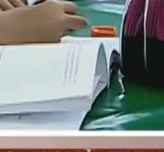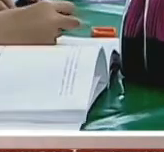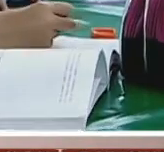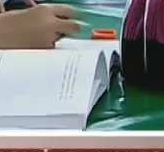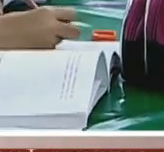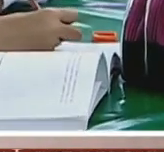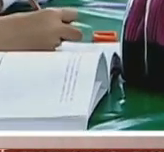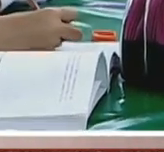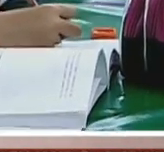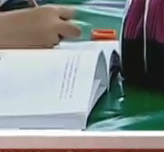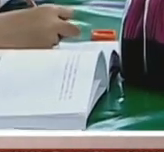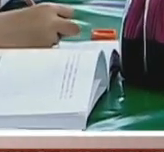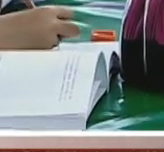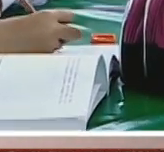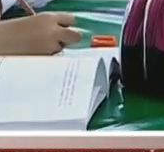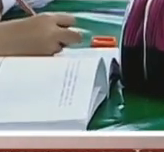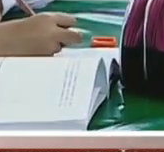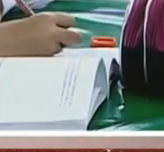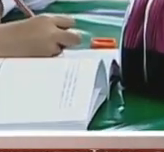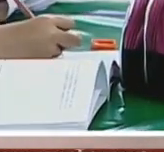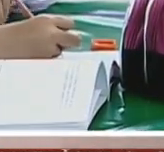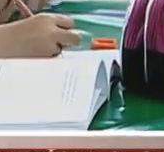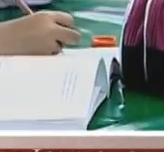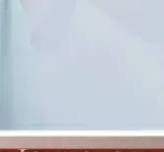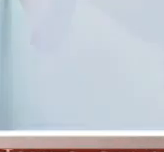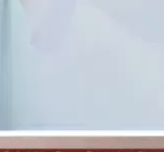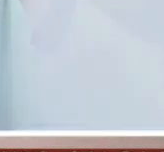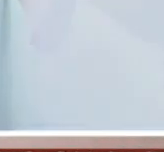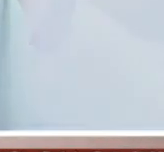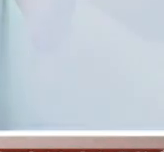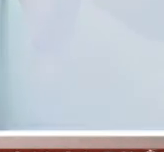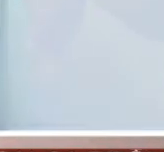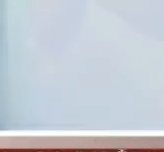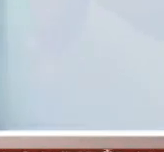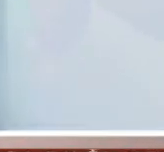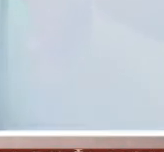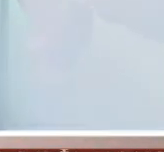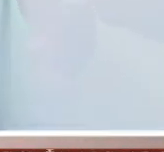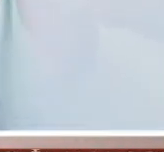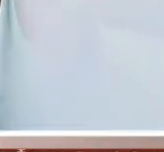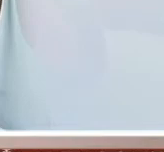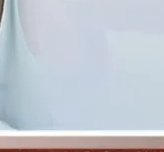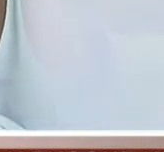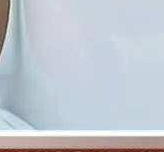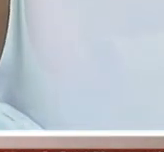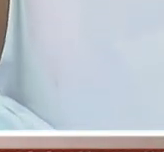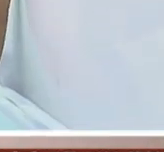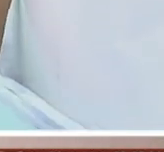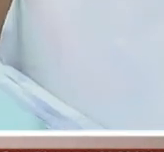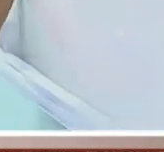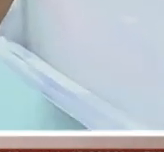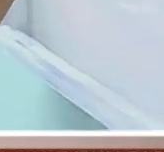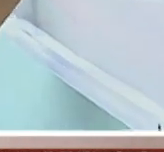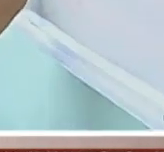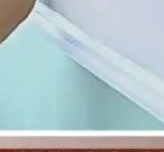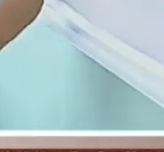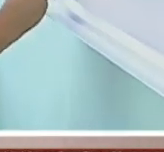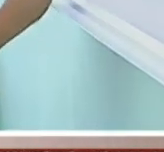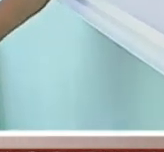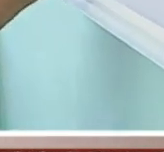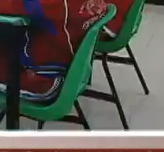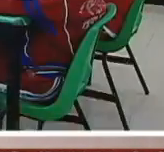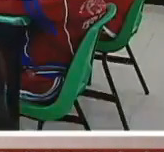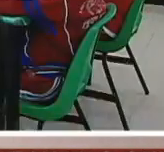accidentes y también muchas otras funciones. Esa es la información que yo les tengo, ahorita estamos viviendo justo el momento en el que los pequeños ya empiezan a